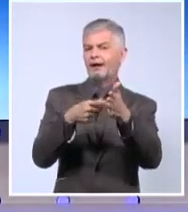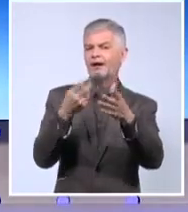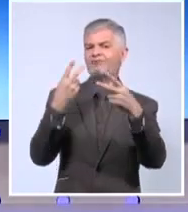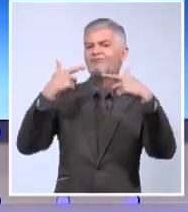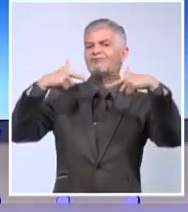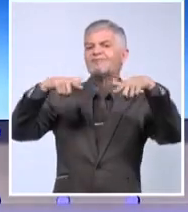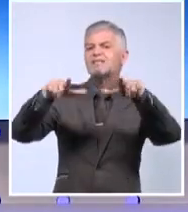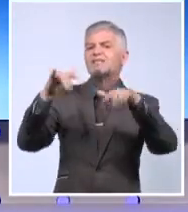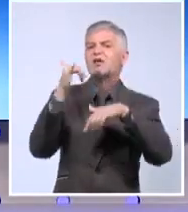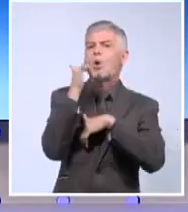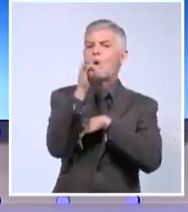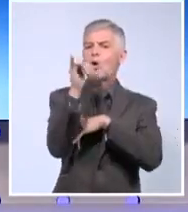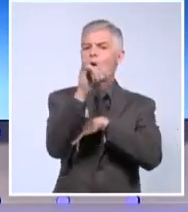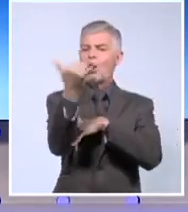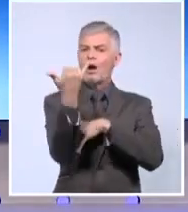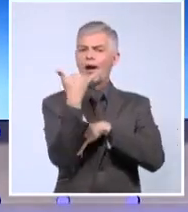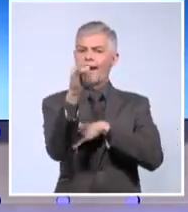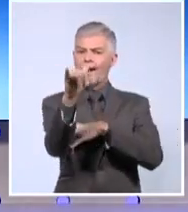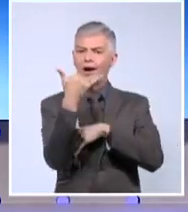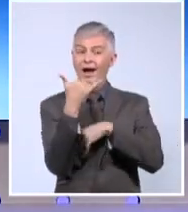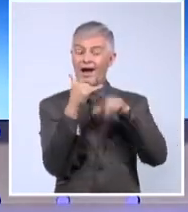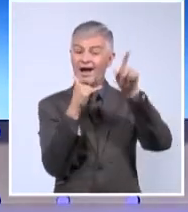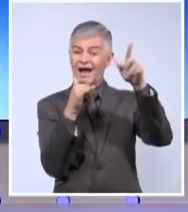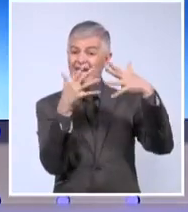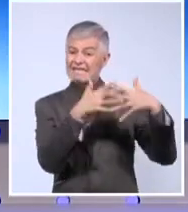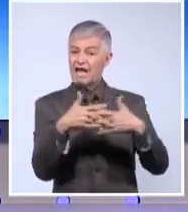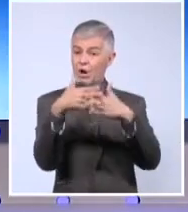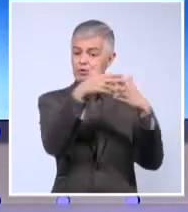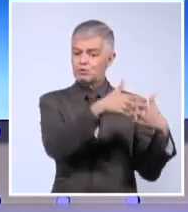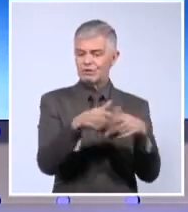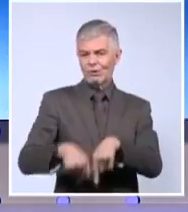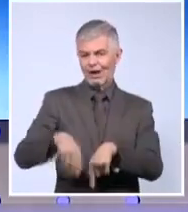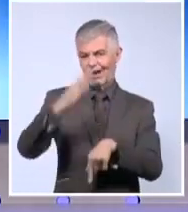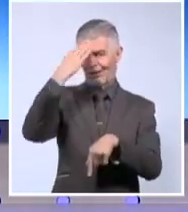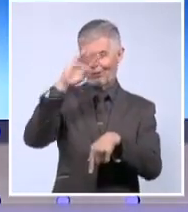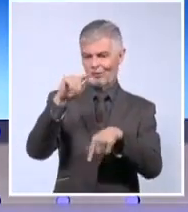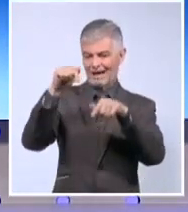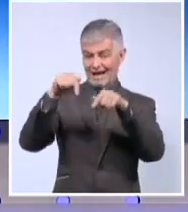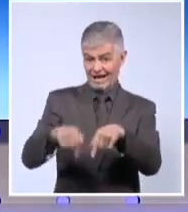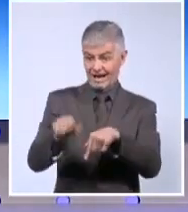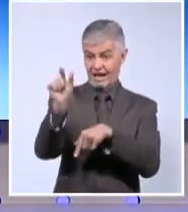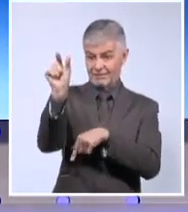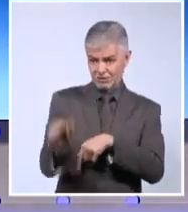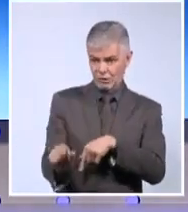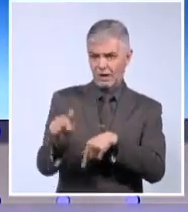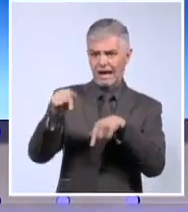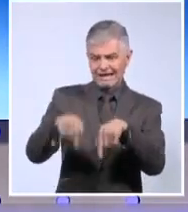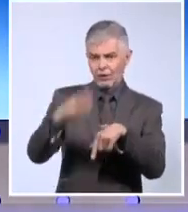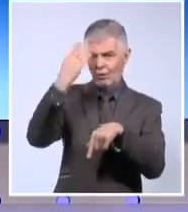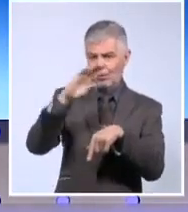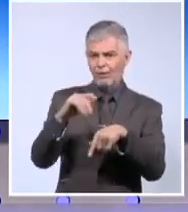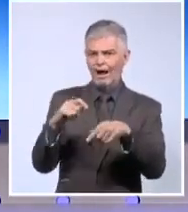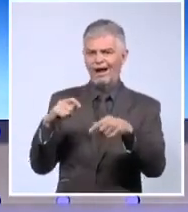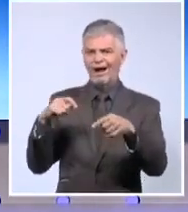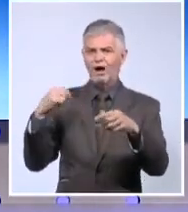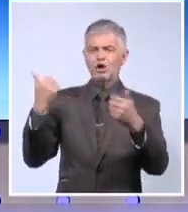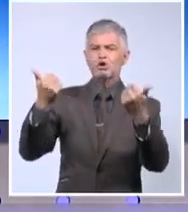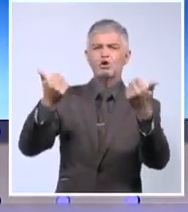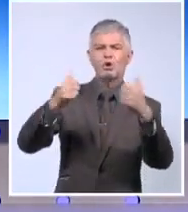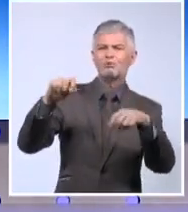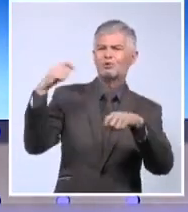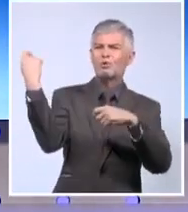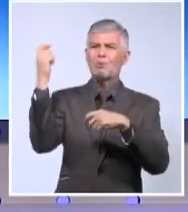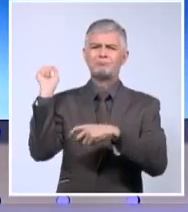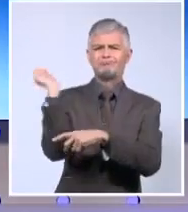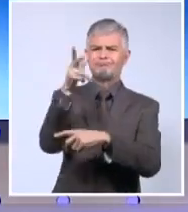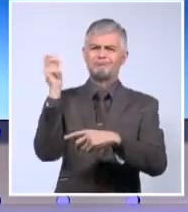que se hicieron desde los Estados Unidos para que aquí en Cuba esa persona rompiera vidrieras, atacara, para que